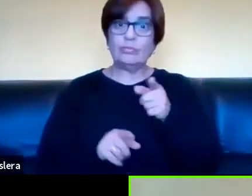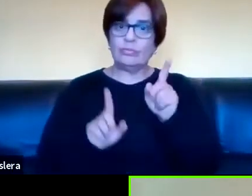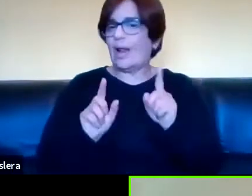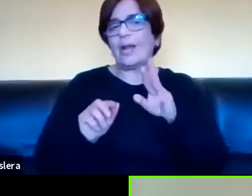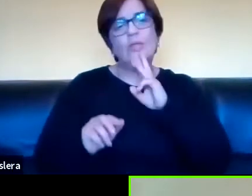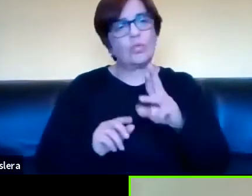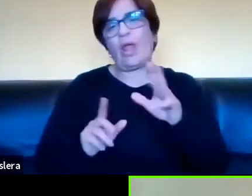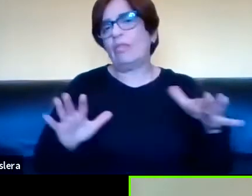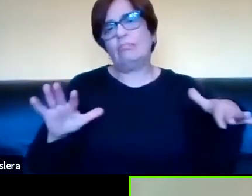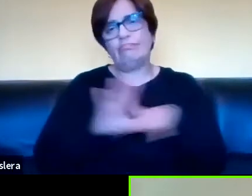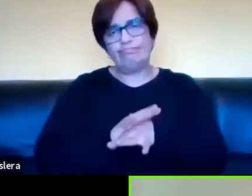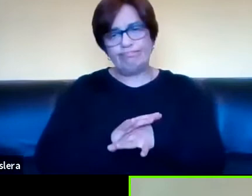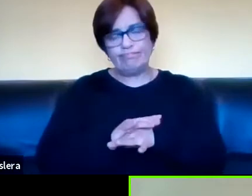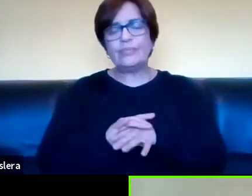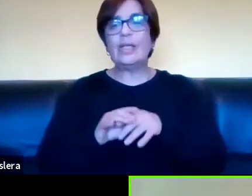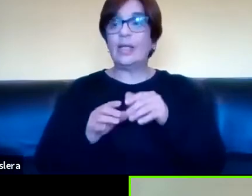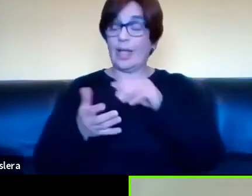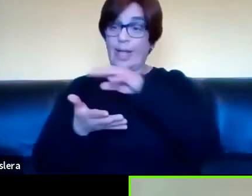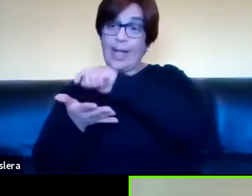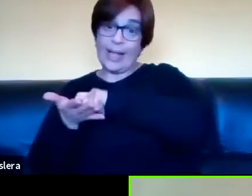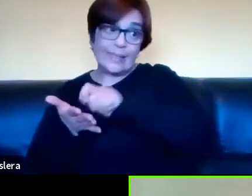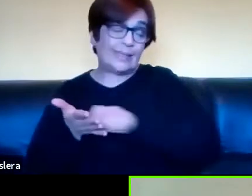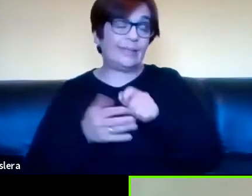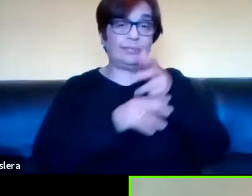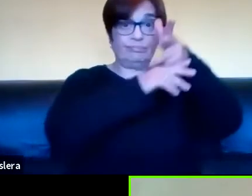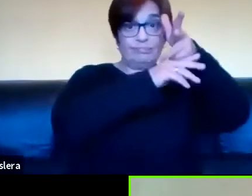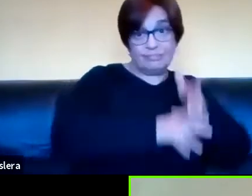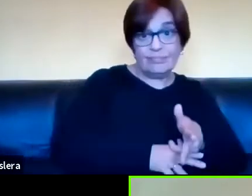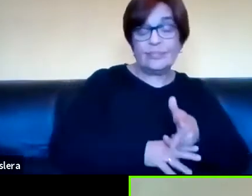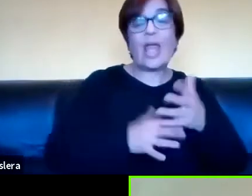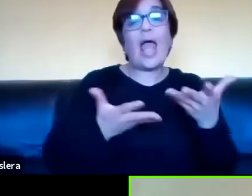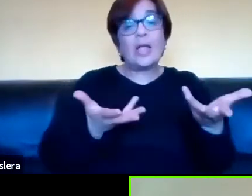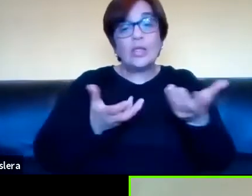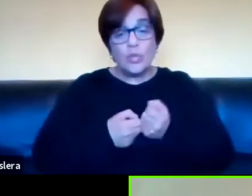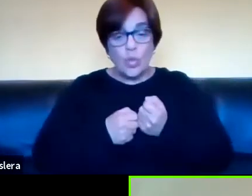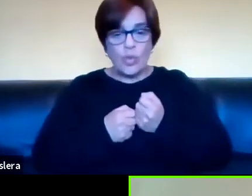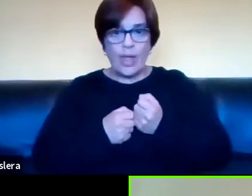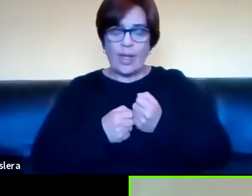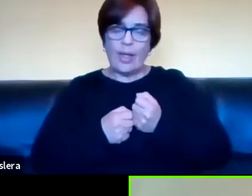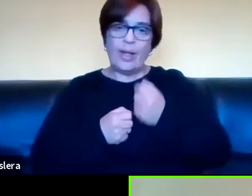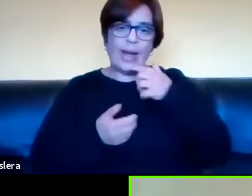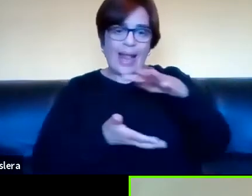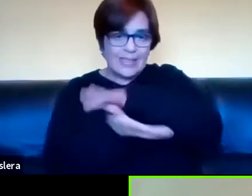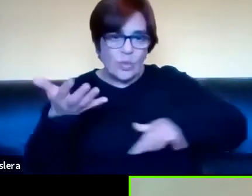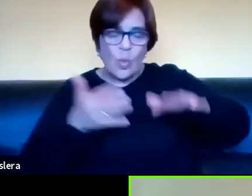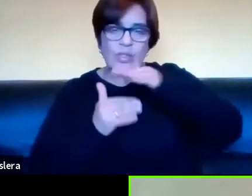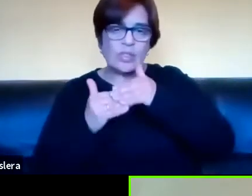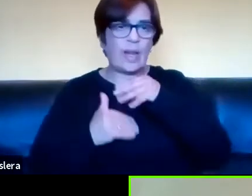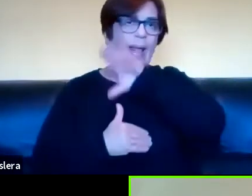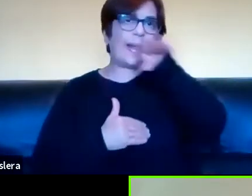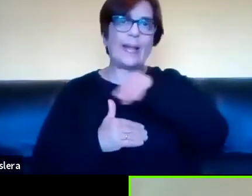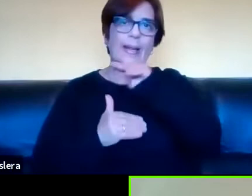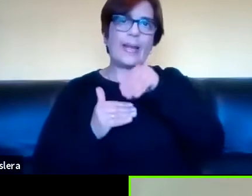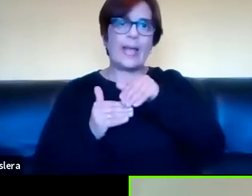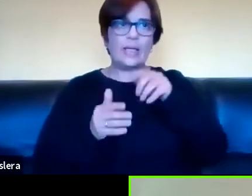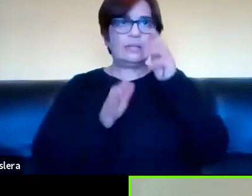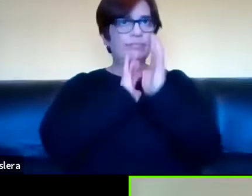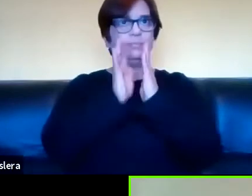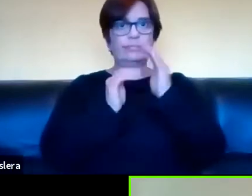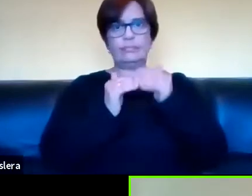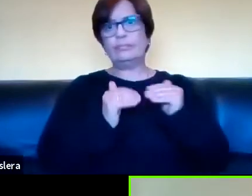mismo. Ambas permiten que un texto se separe del contexto de enunciación y que un texto quede